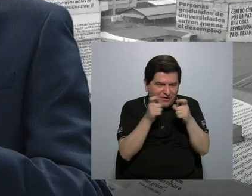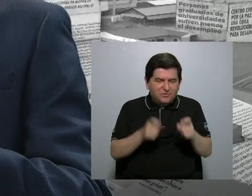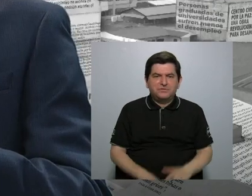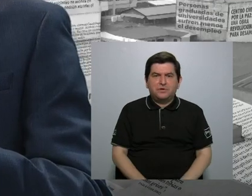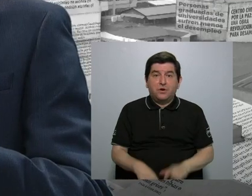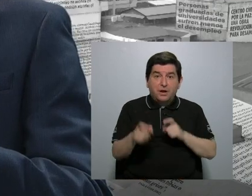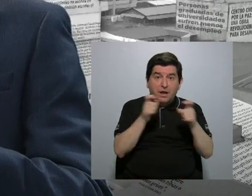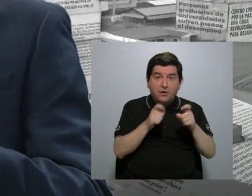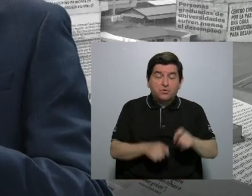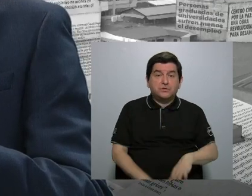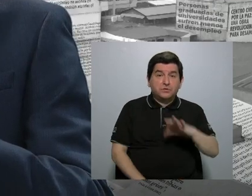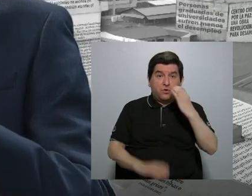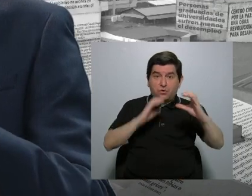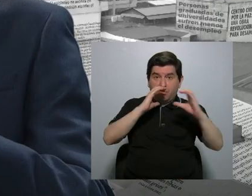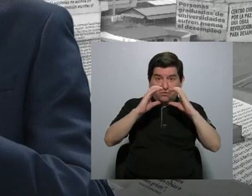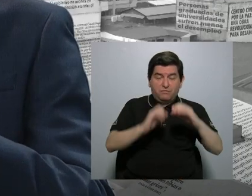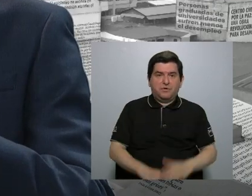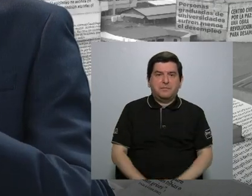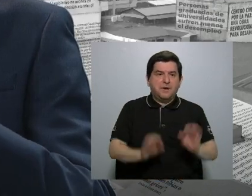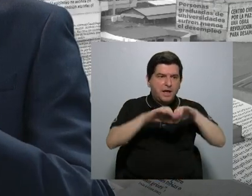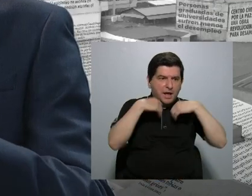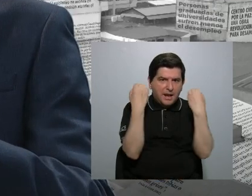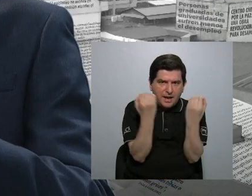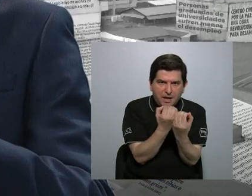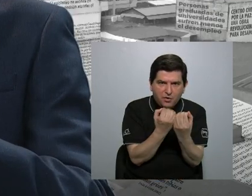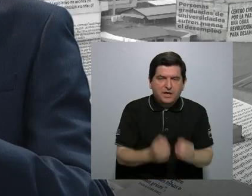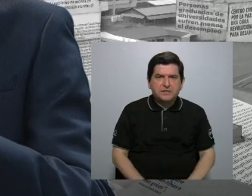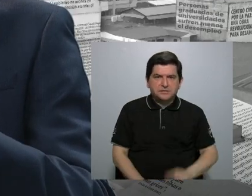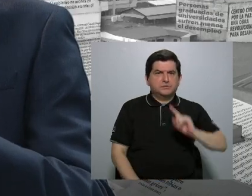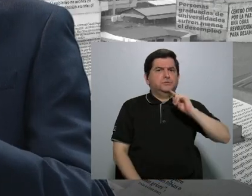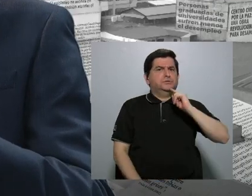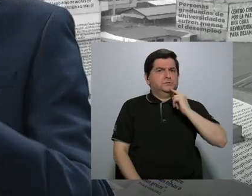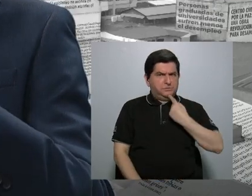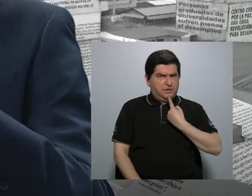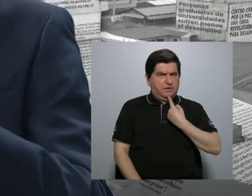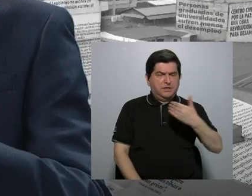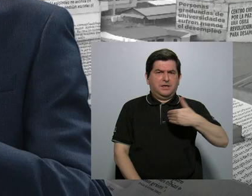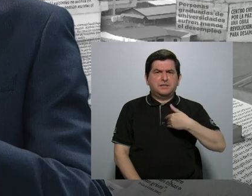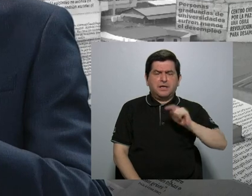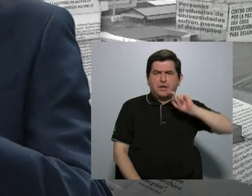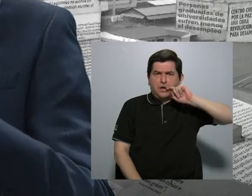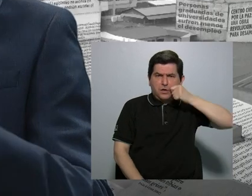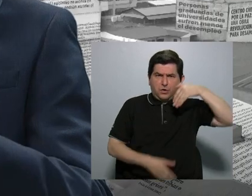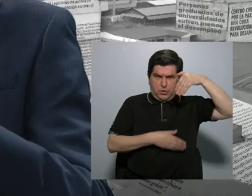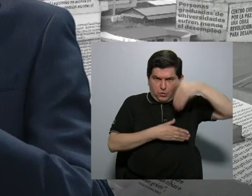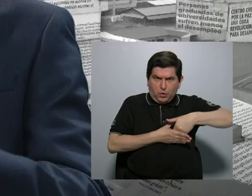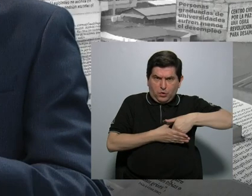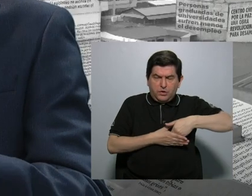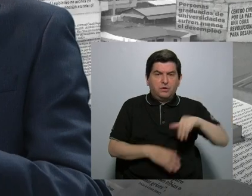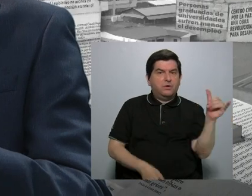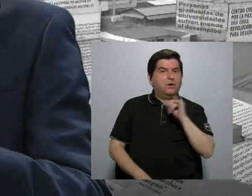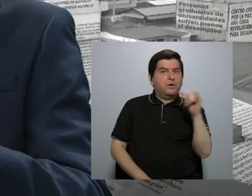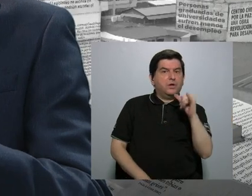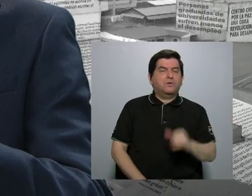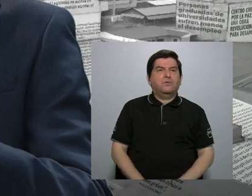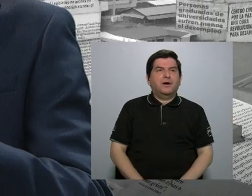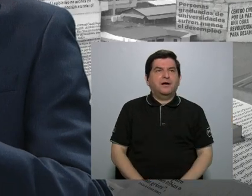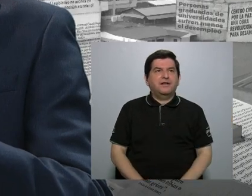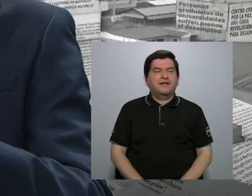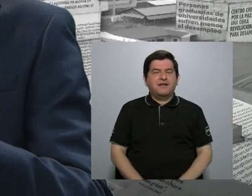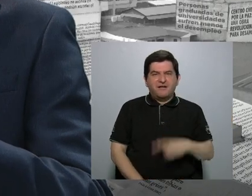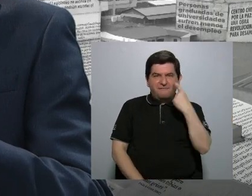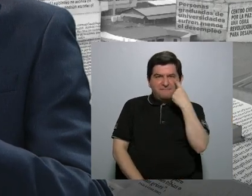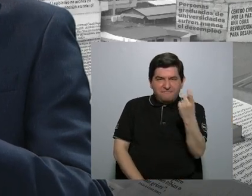filtro es el medio de comunicación, la organización del medio, la seguridad del medio, que tiene un código interno y también, en cierta manera, la